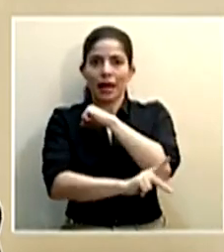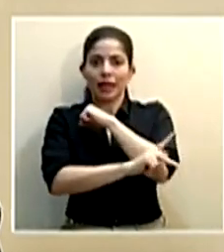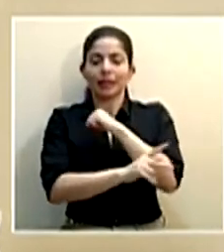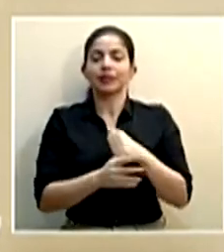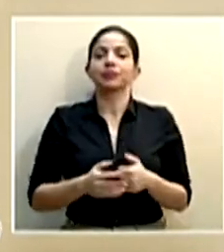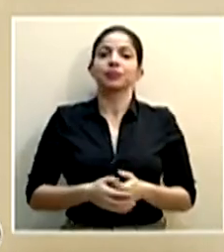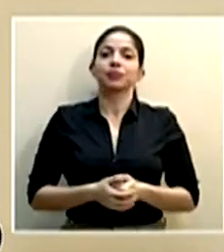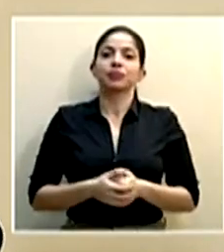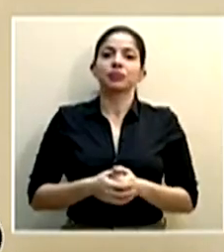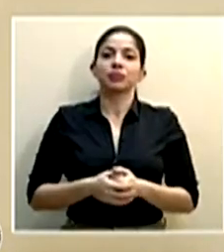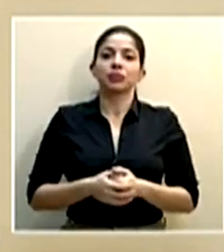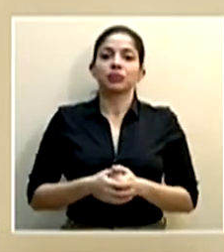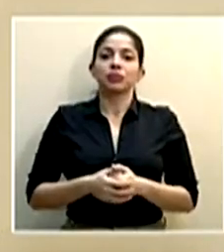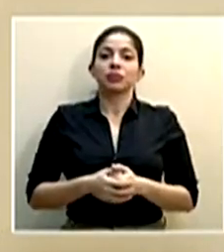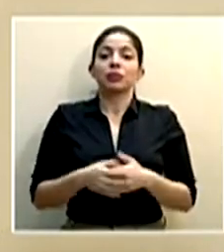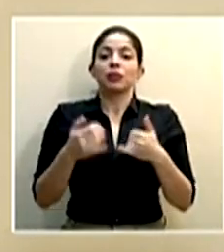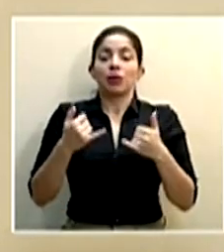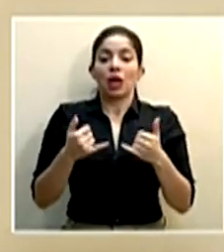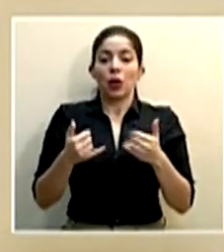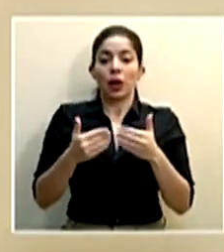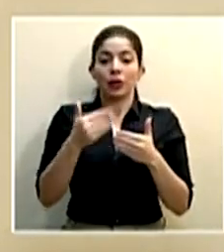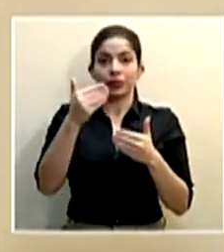a ver seguidamente